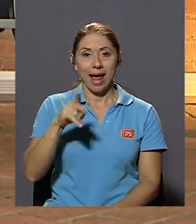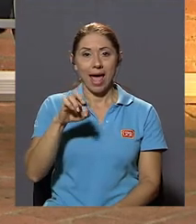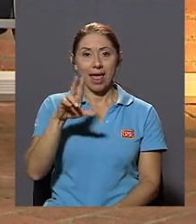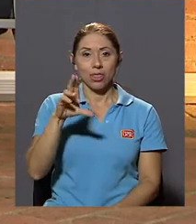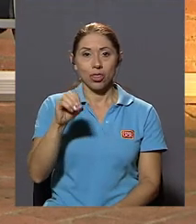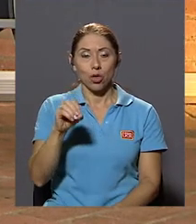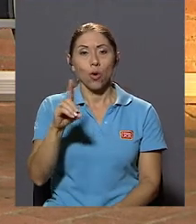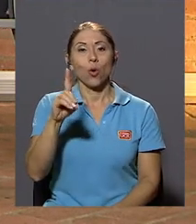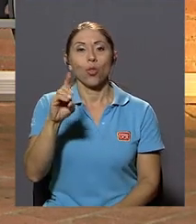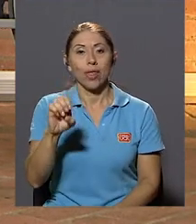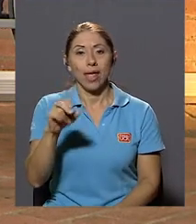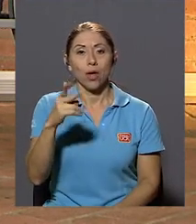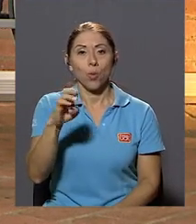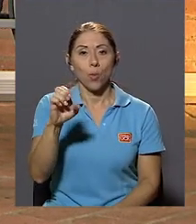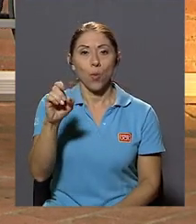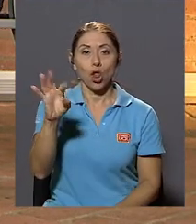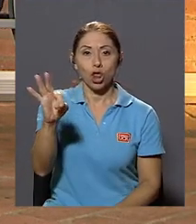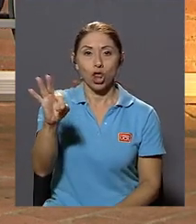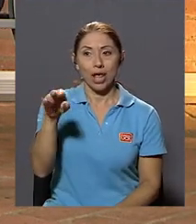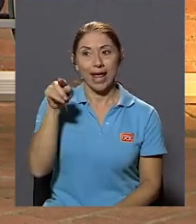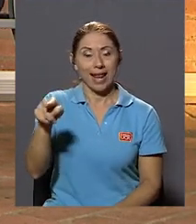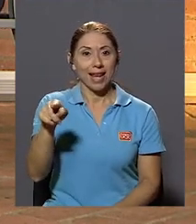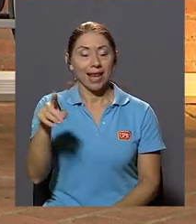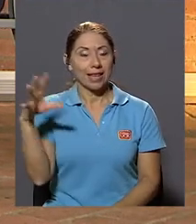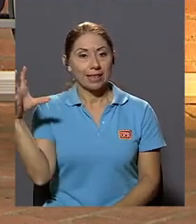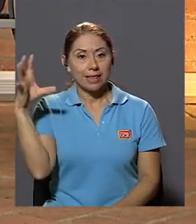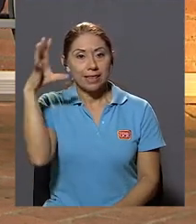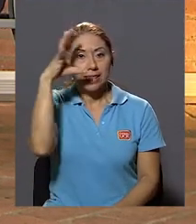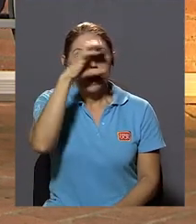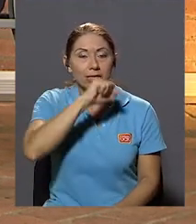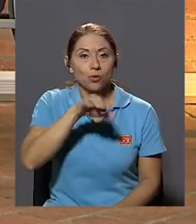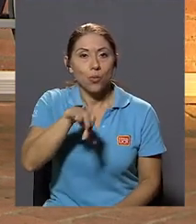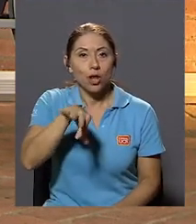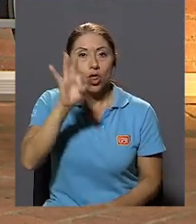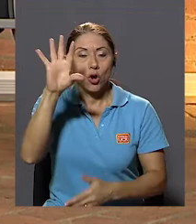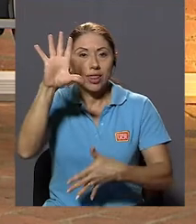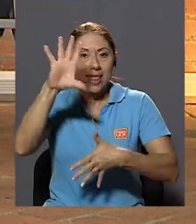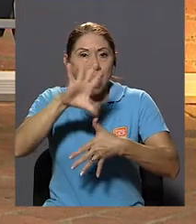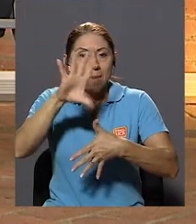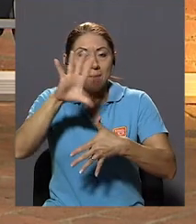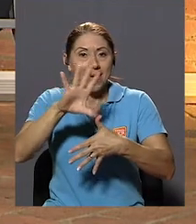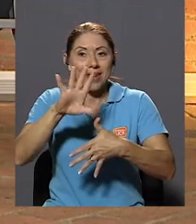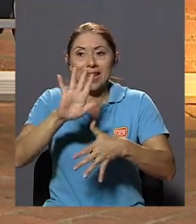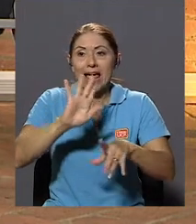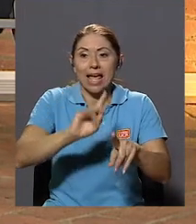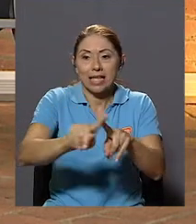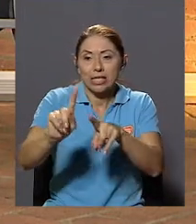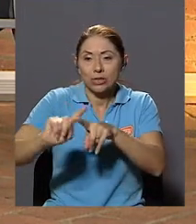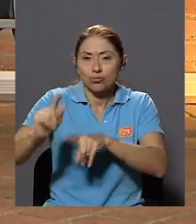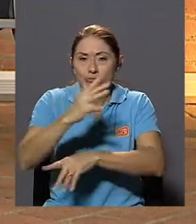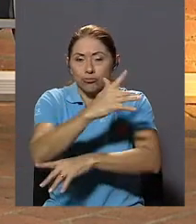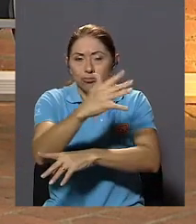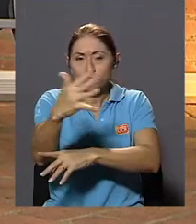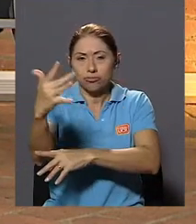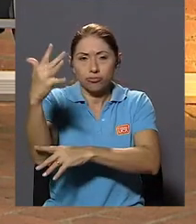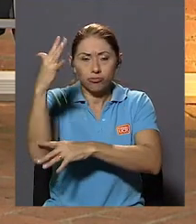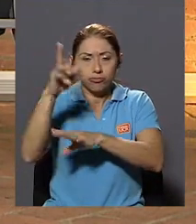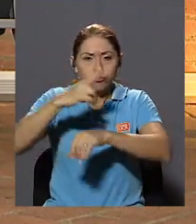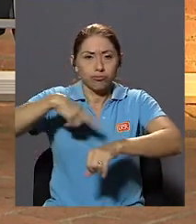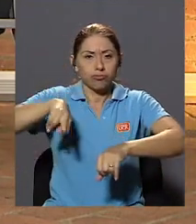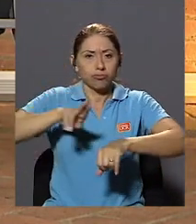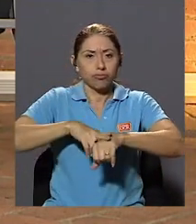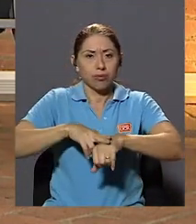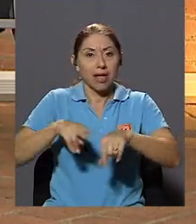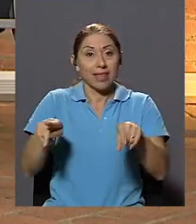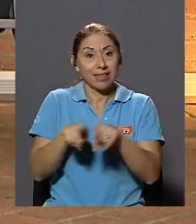Descubridor De América De toda su Enorme riqueza Natural Y es también